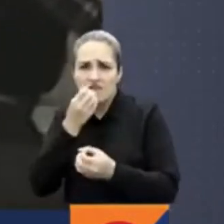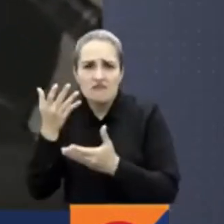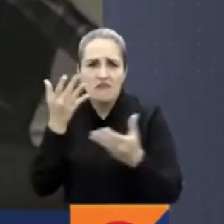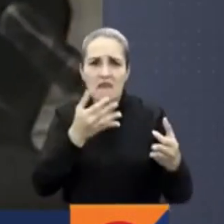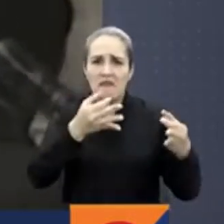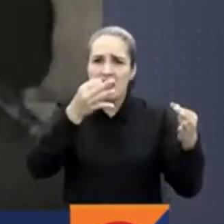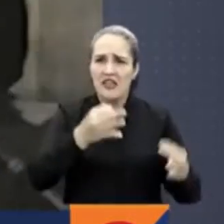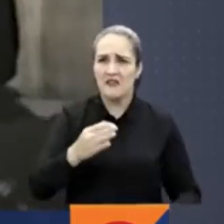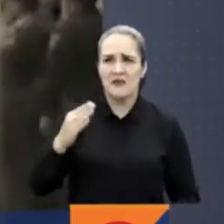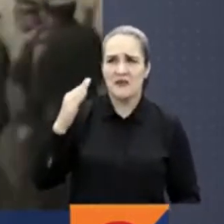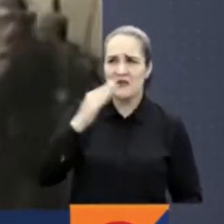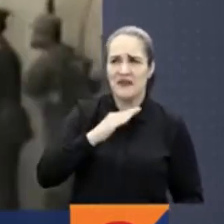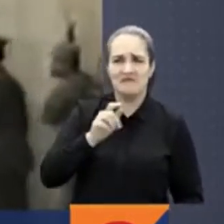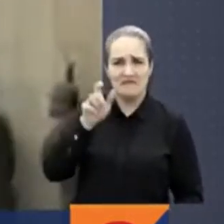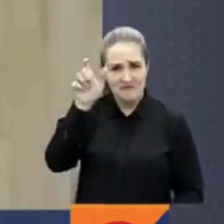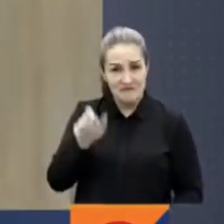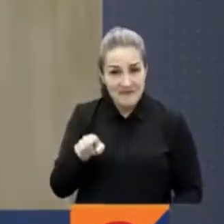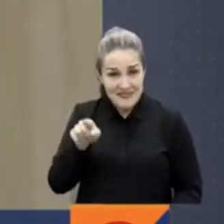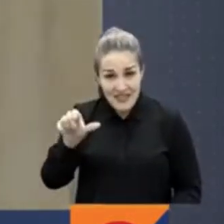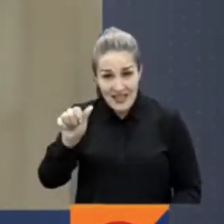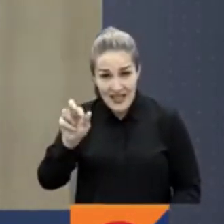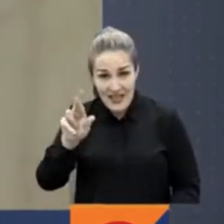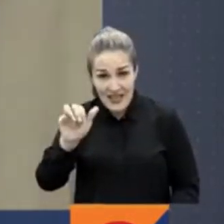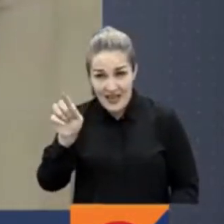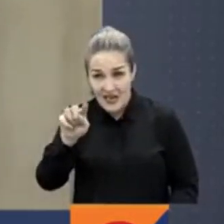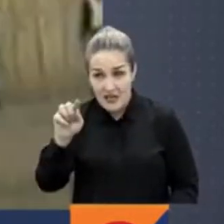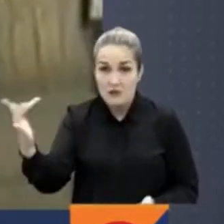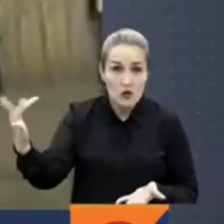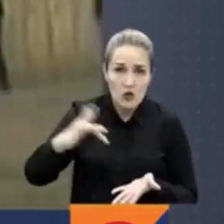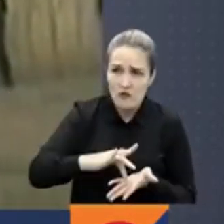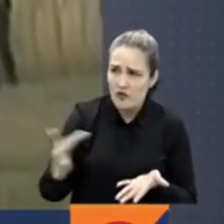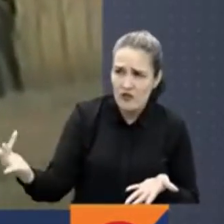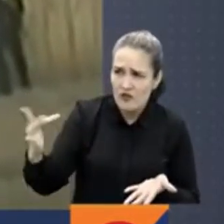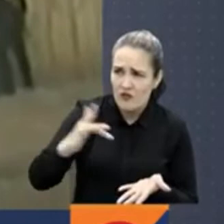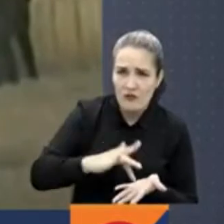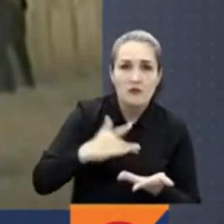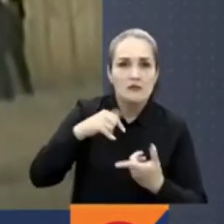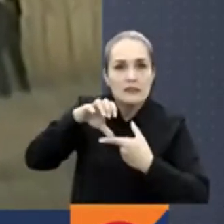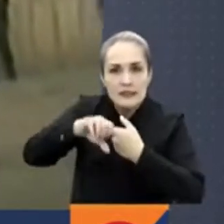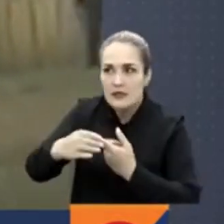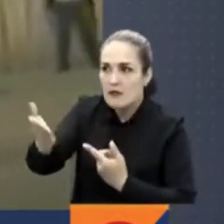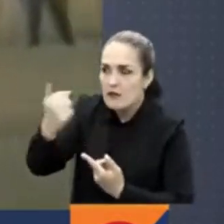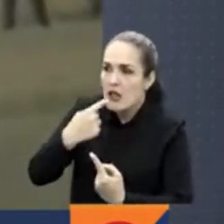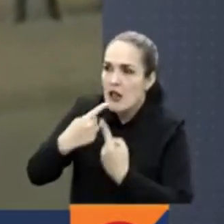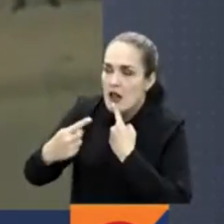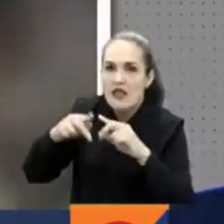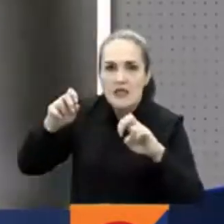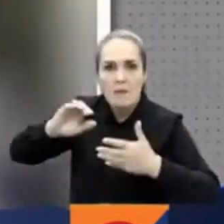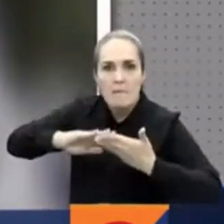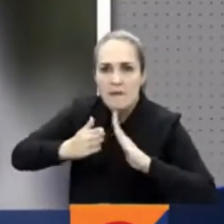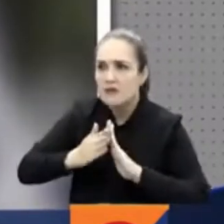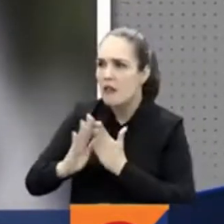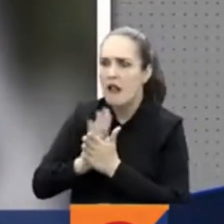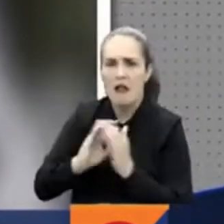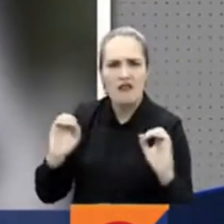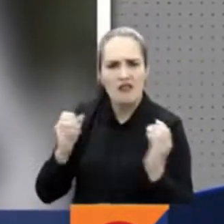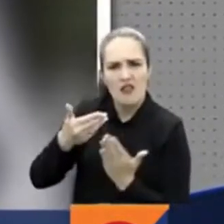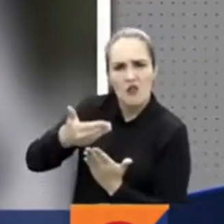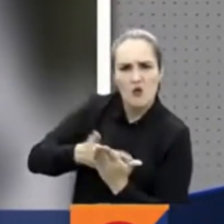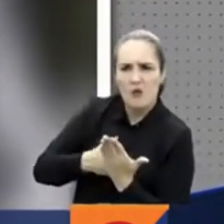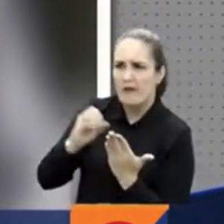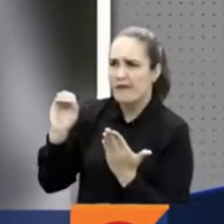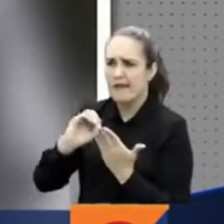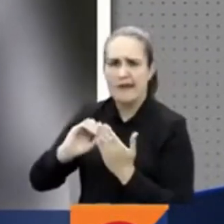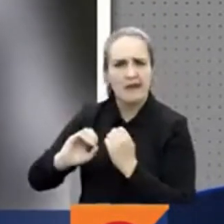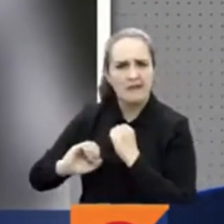Tribunal de Paz aseguró que Arias no asistió en dos oportunidades a las situaciones. Y tampoco presentó el documento sobre el